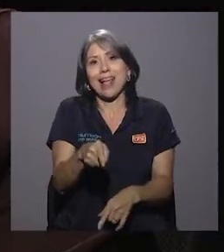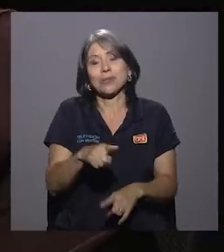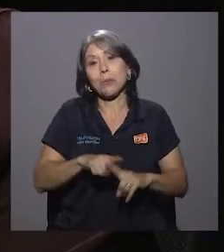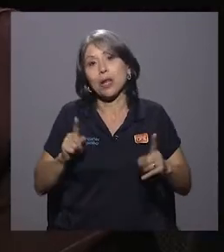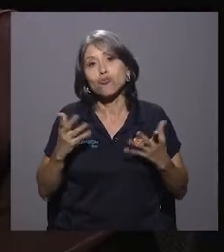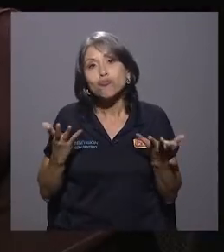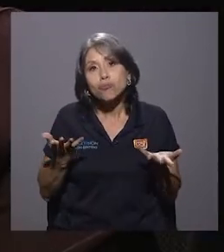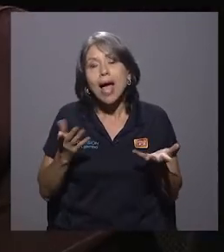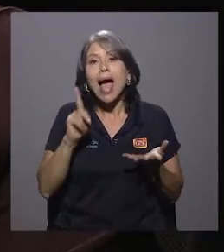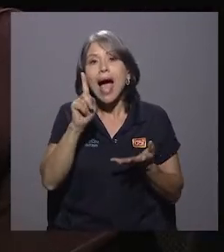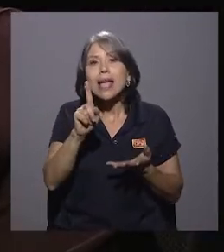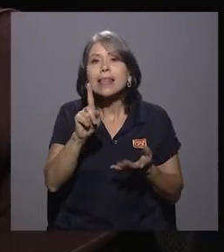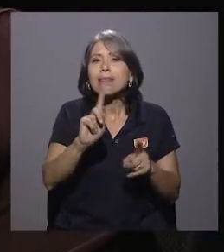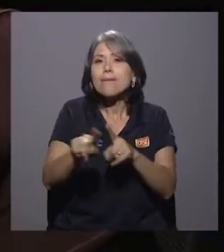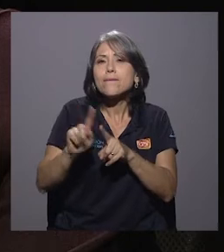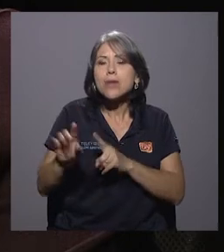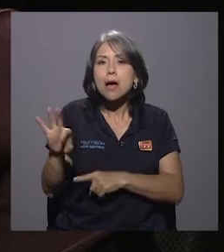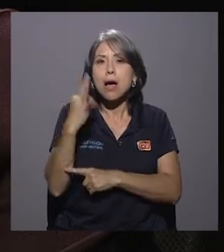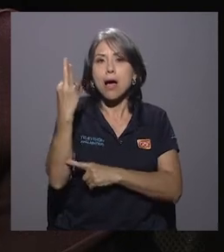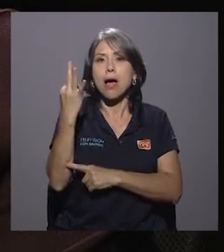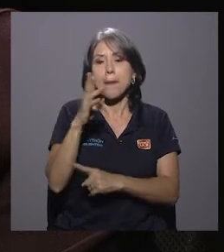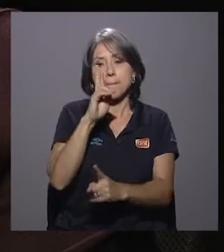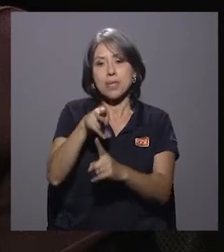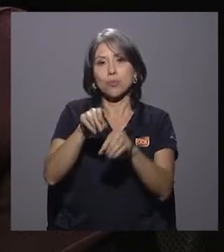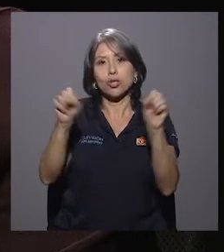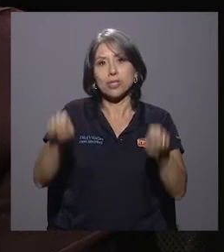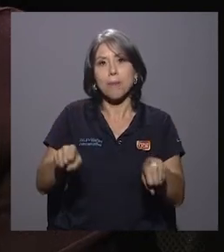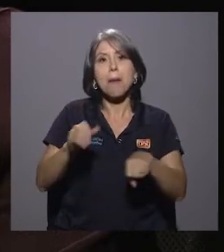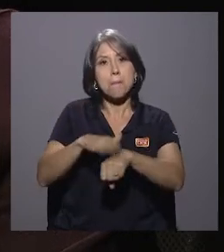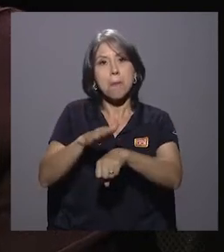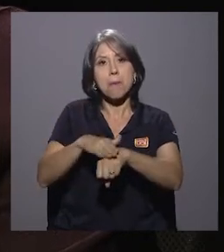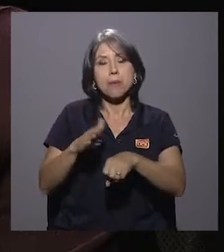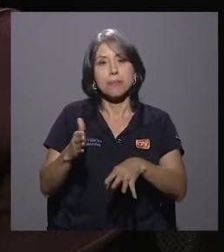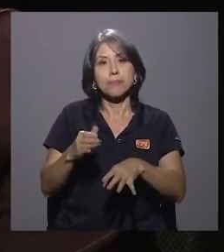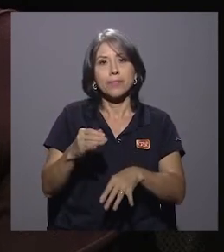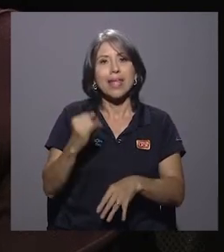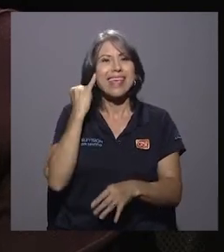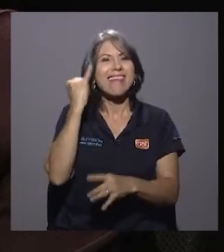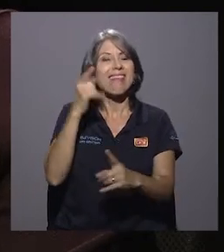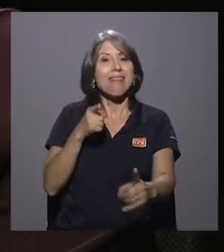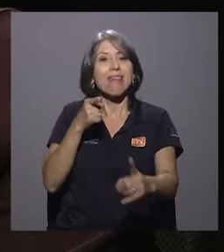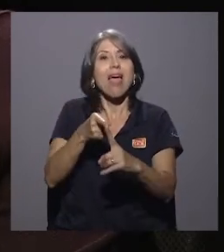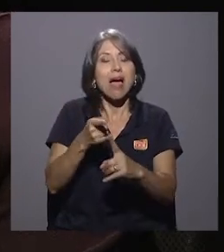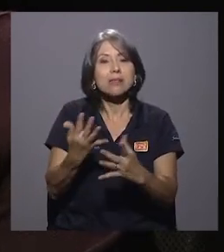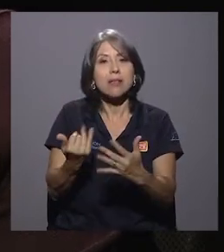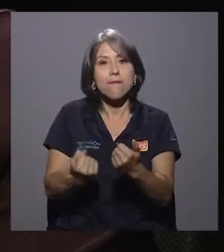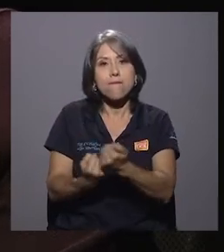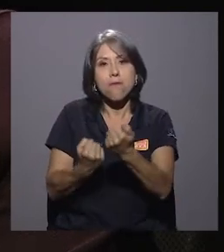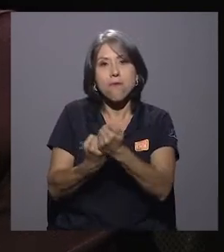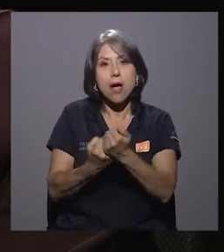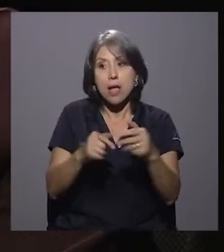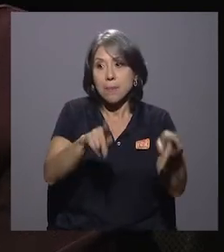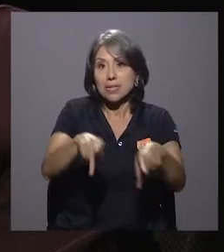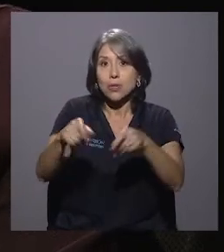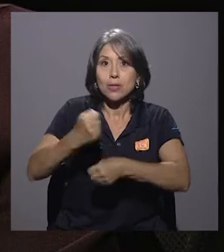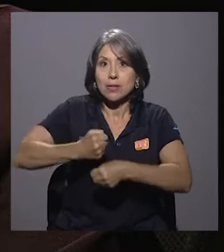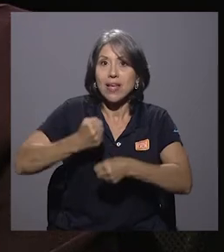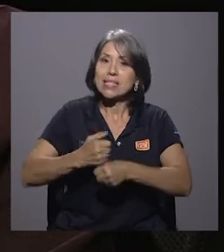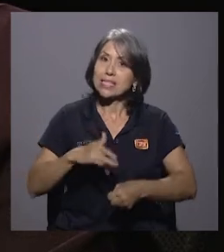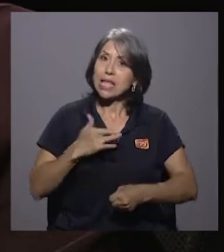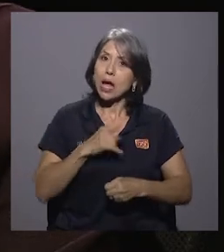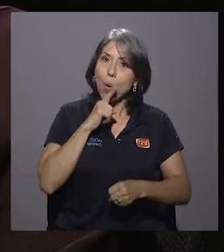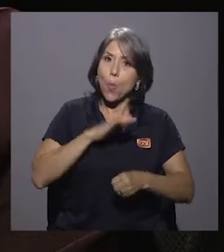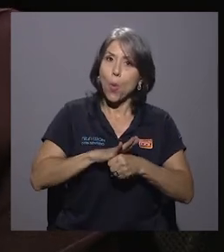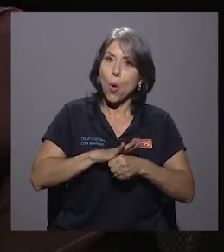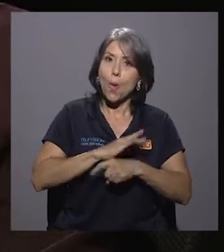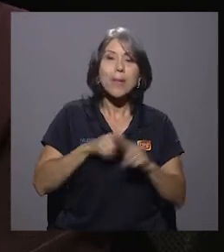hay mecanismos que el mismo sistema permite. Y la idea es reforzar que el personal se sienta comprometido, pero por otro